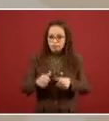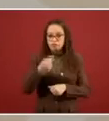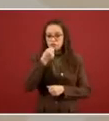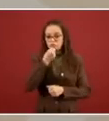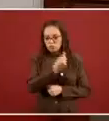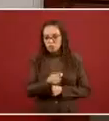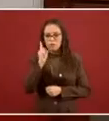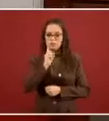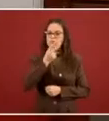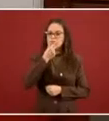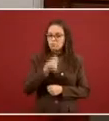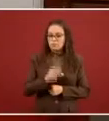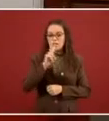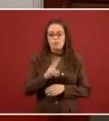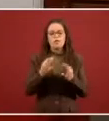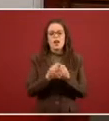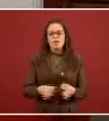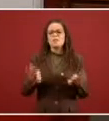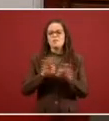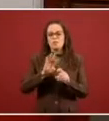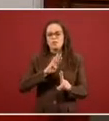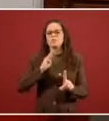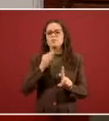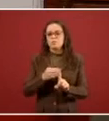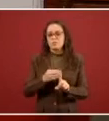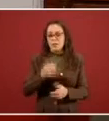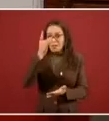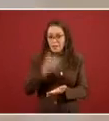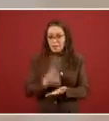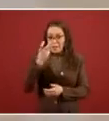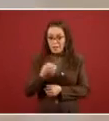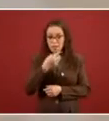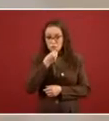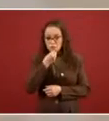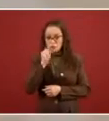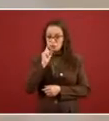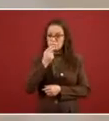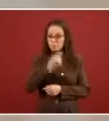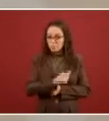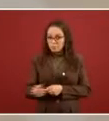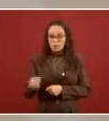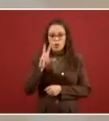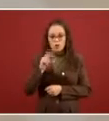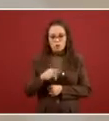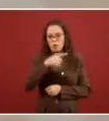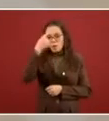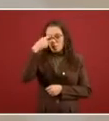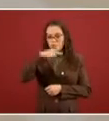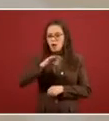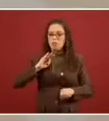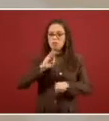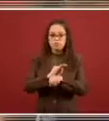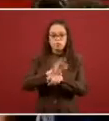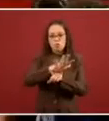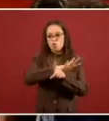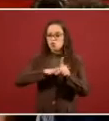Hay un aspecto importante que tiene que ver, no es exclusivo de niños y niñas, y tiene que ver con las medidas de protección general. Me lo